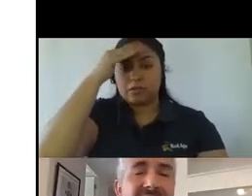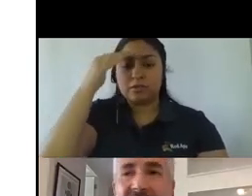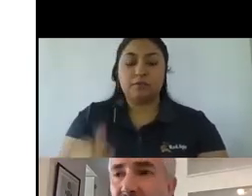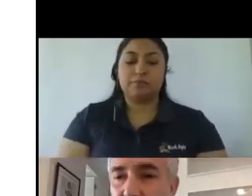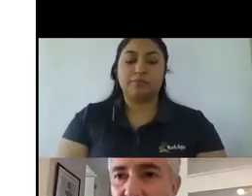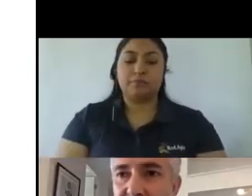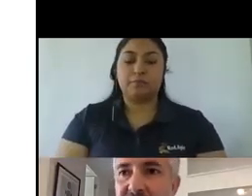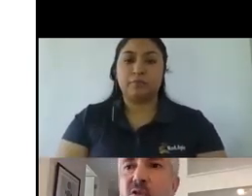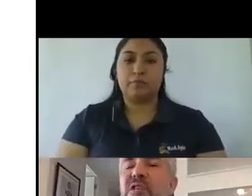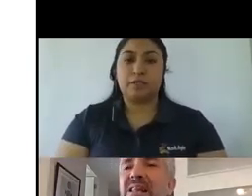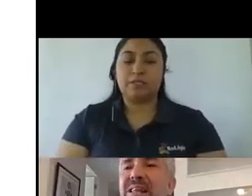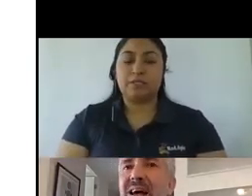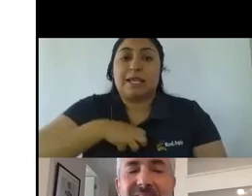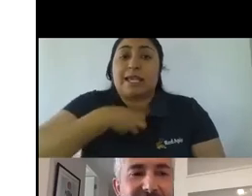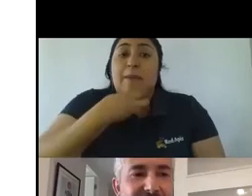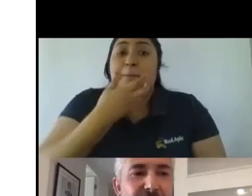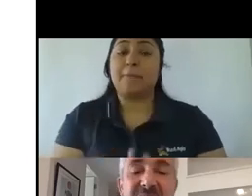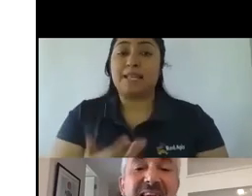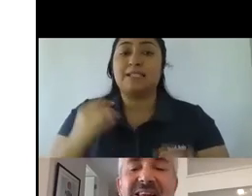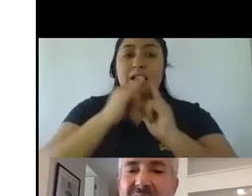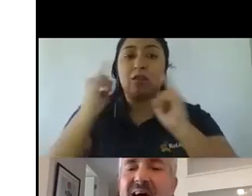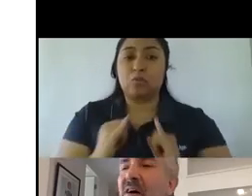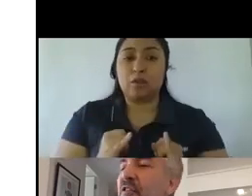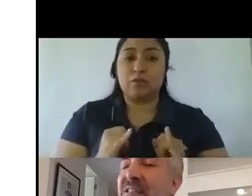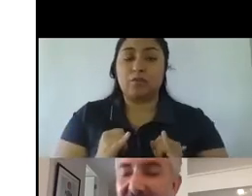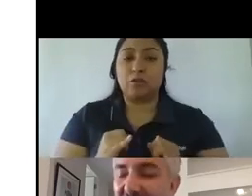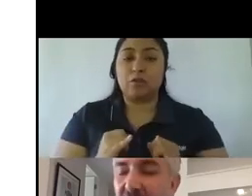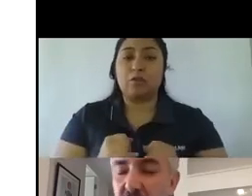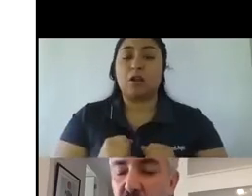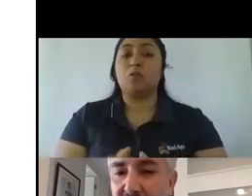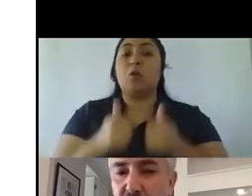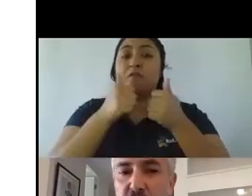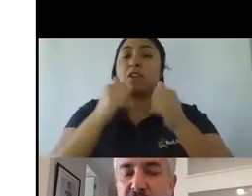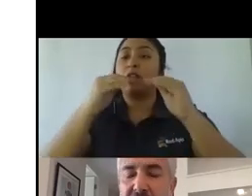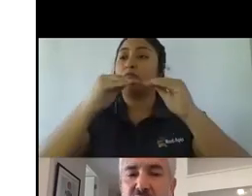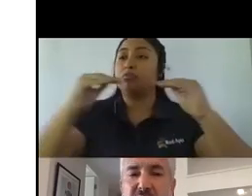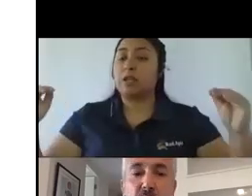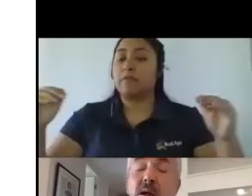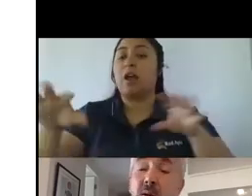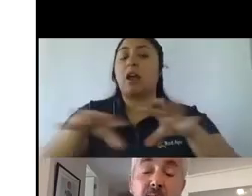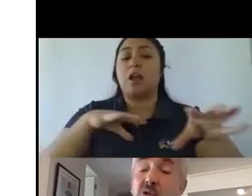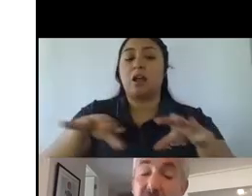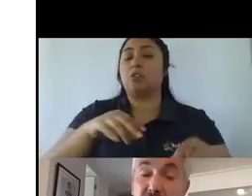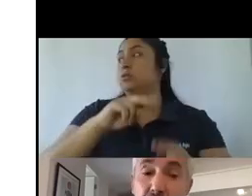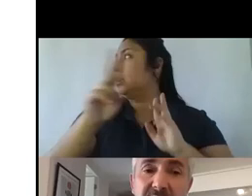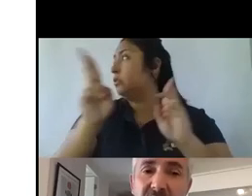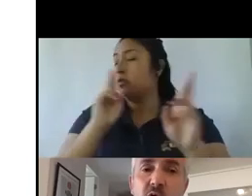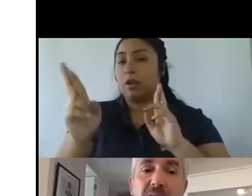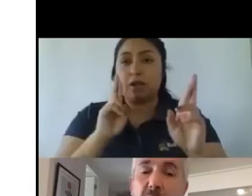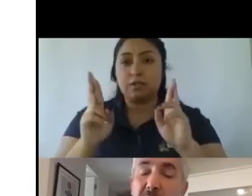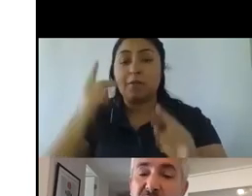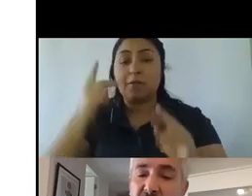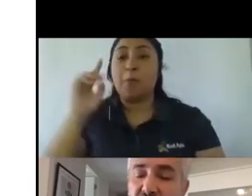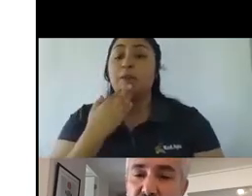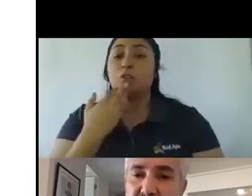expresada por así decirlo de manera bien equilibrada frente a cada cosa con la que nos relacionamos pero también nos pasa que